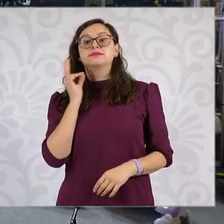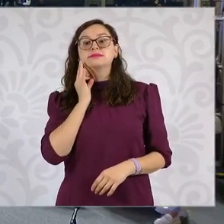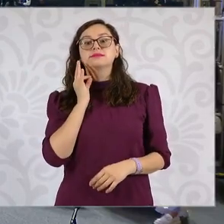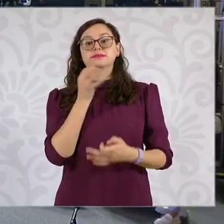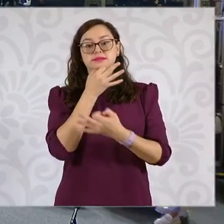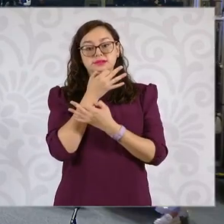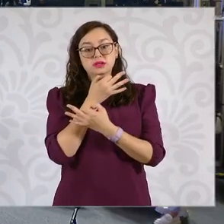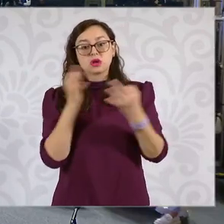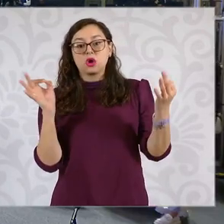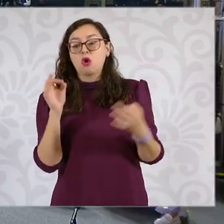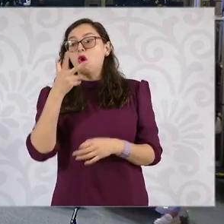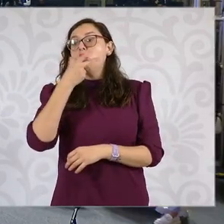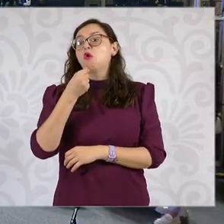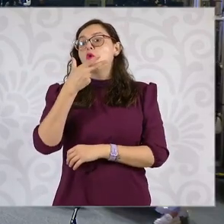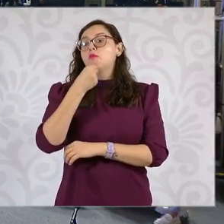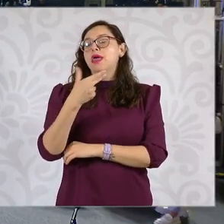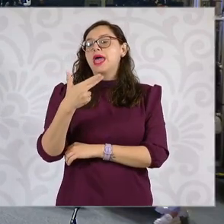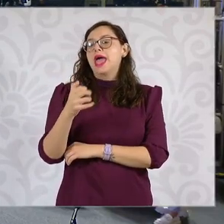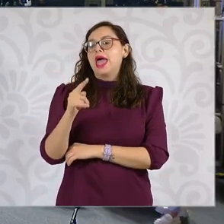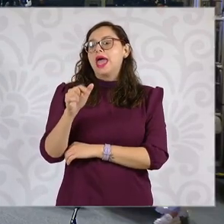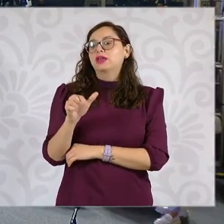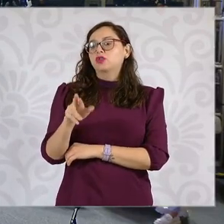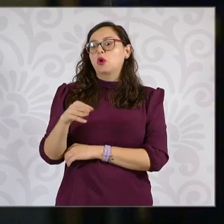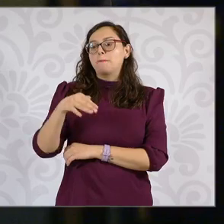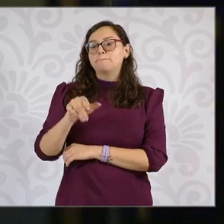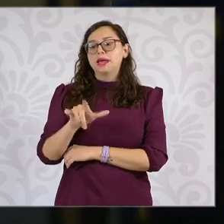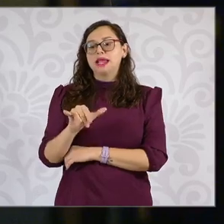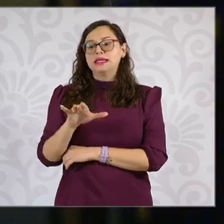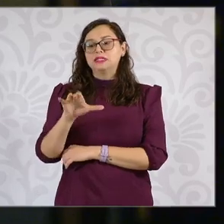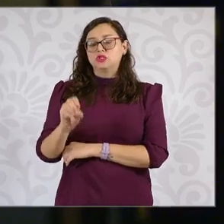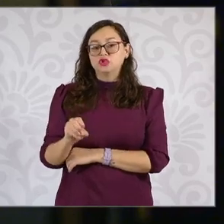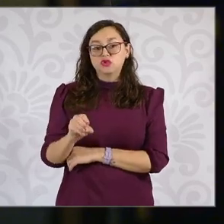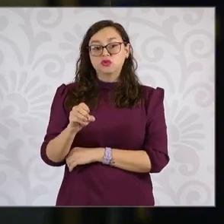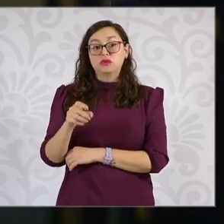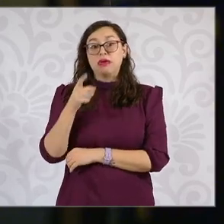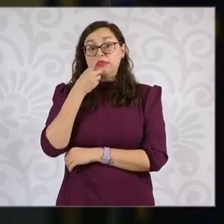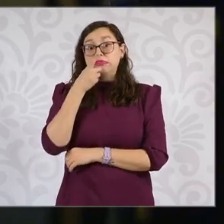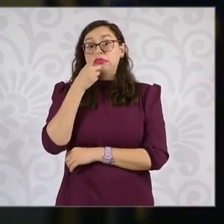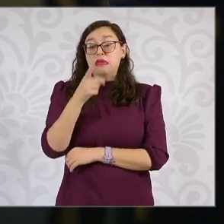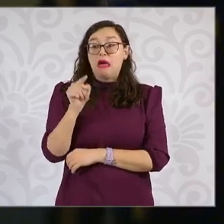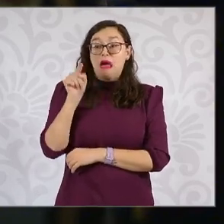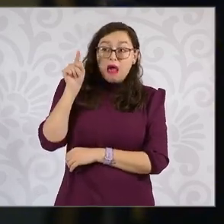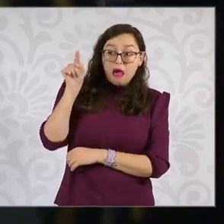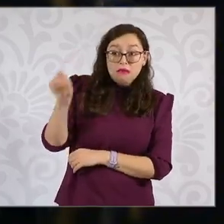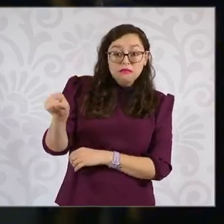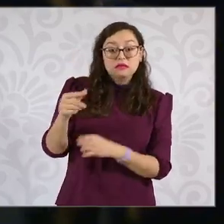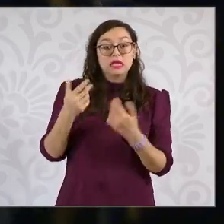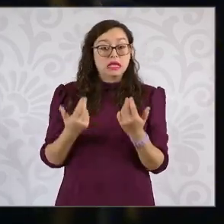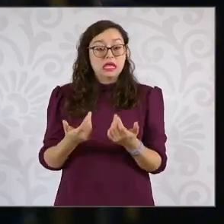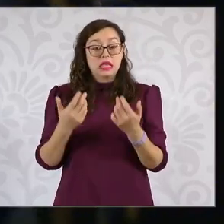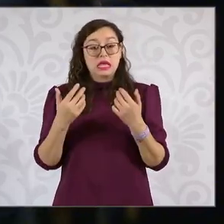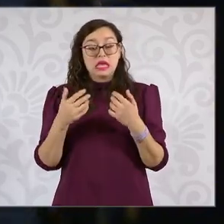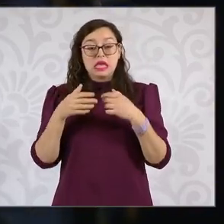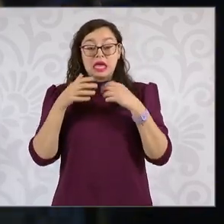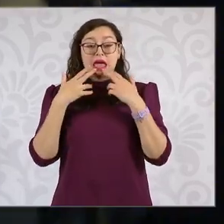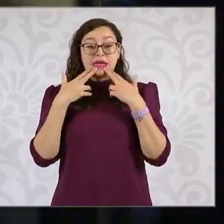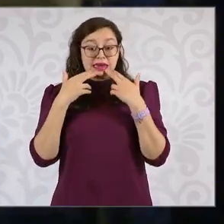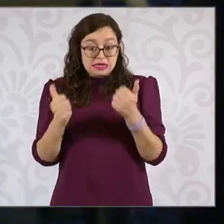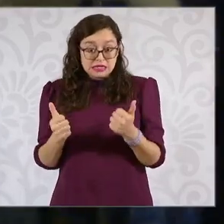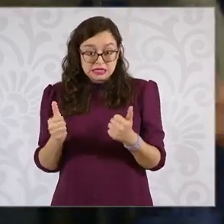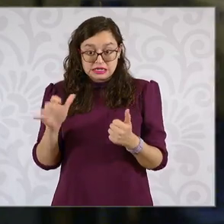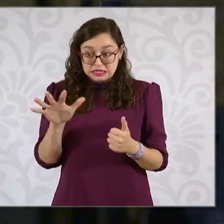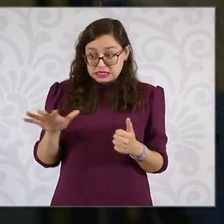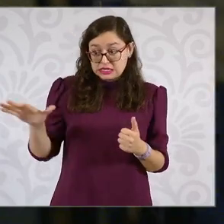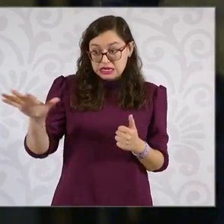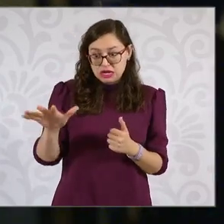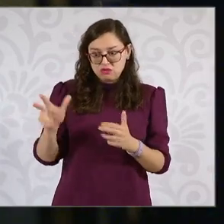Melicio Cuen fue asesinado en el rancho, en donde secuestraron a Ismael el Mayo Zambada, esto el